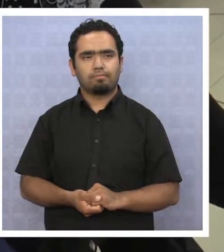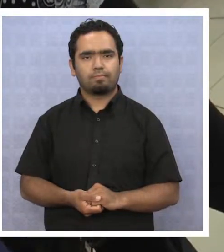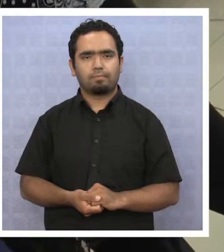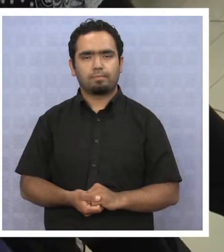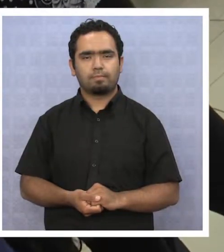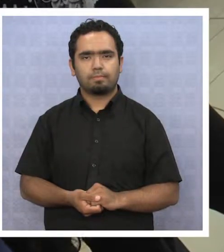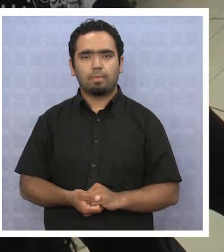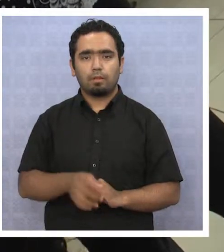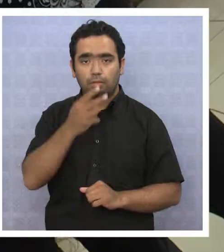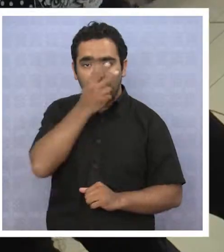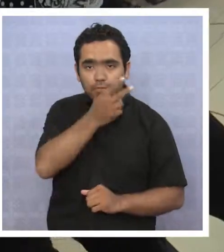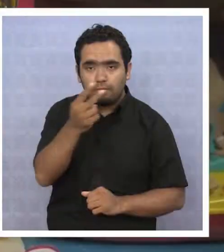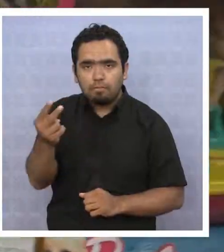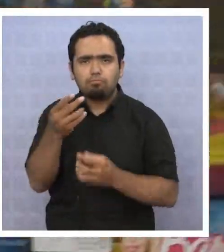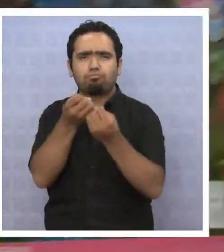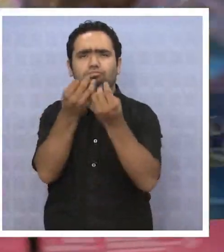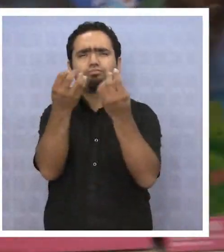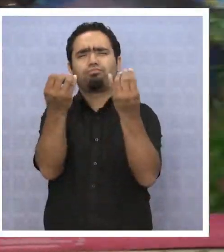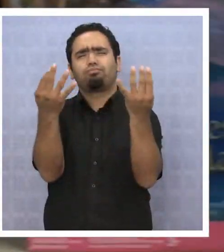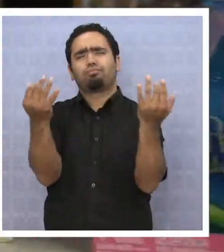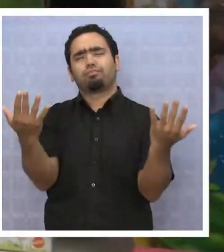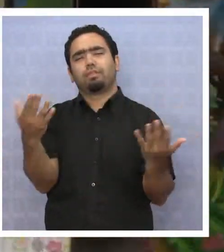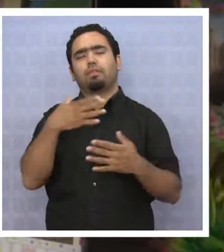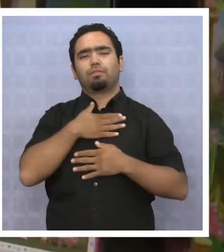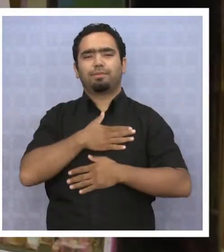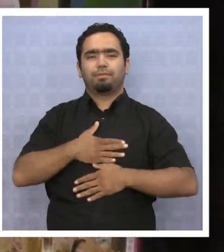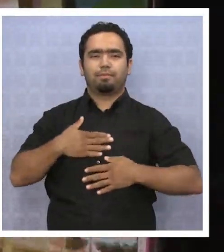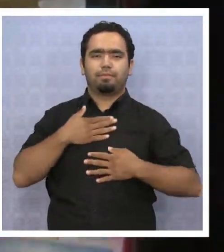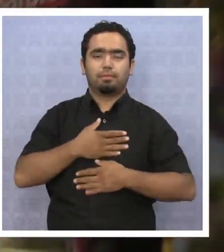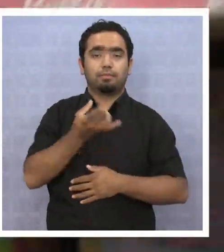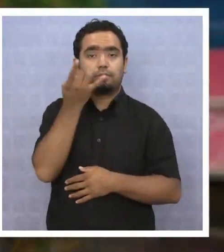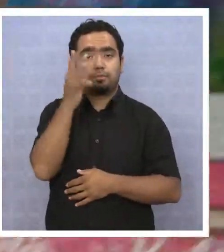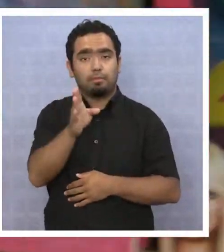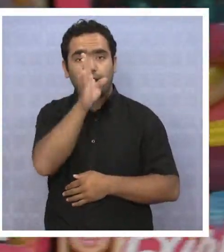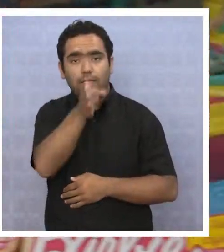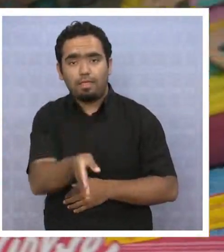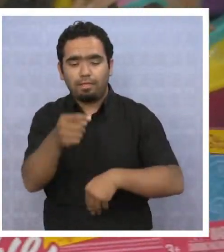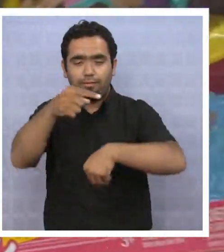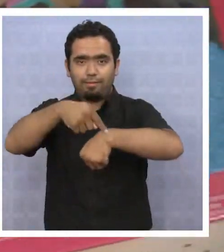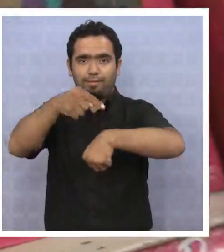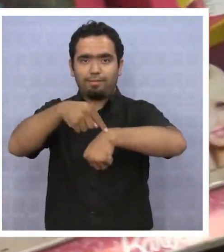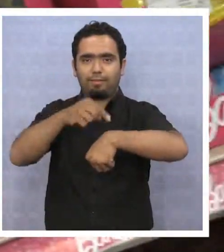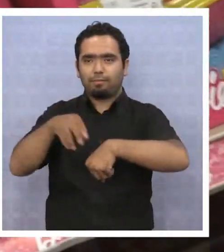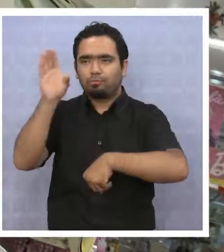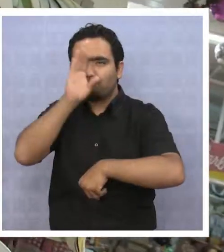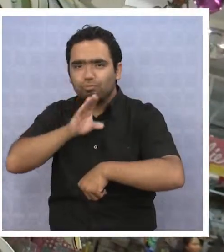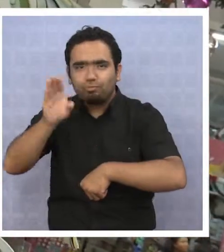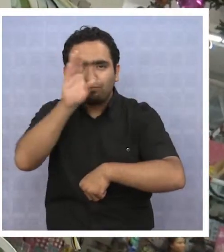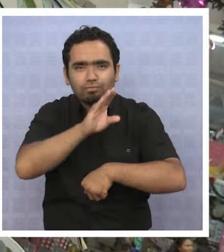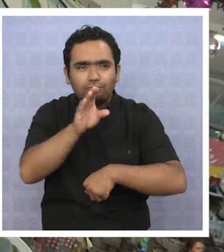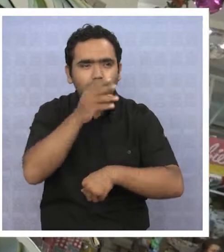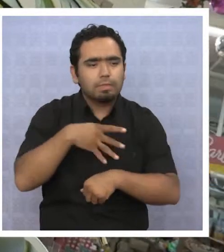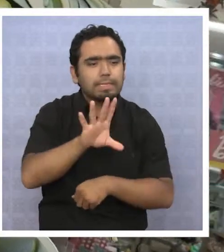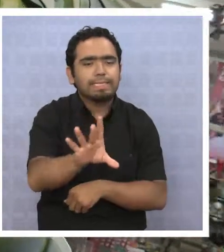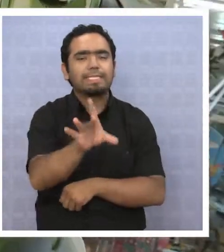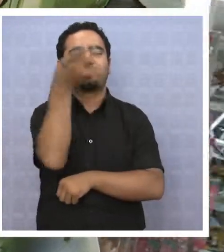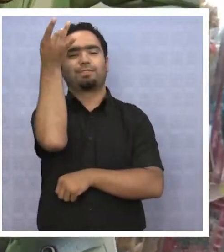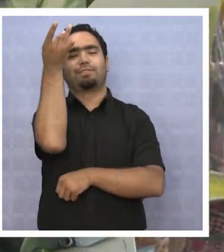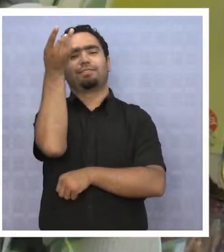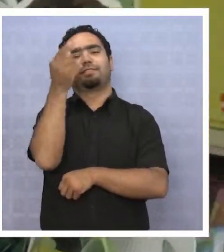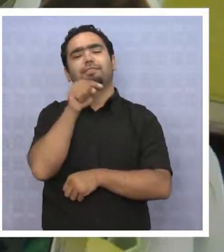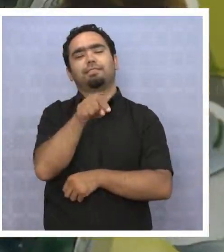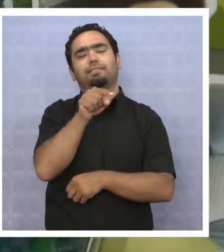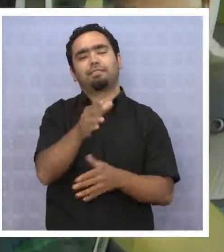Como ven, variedad hay para todos los gustos. Solo se debe dar el tiempo de buscar bien, cotizar y tener suerte de encontrar lo que están